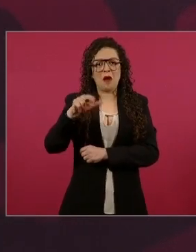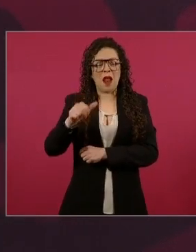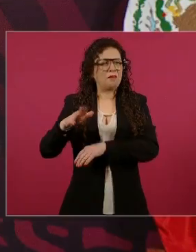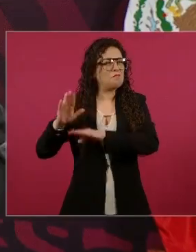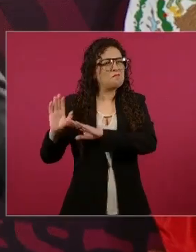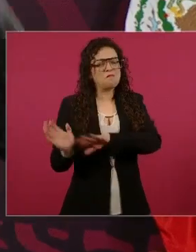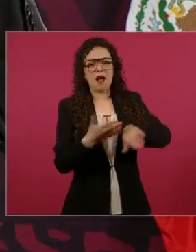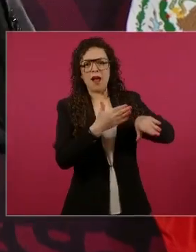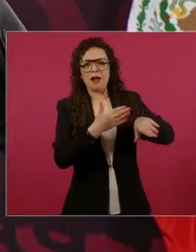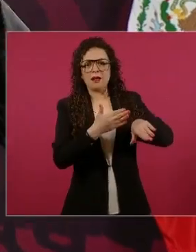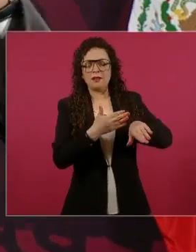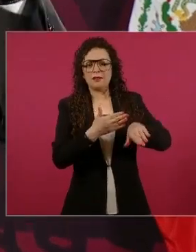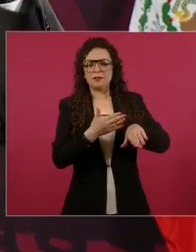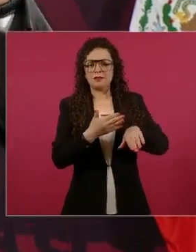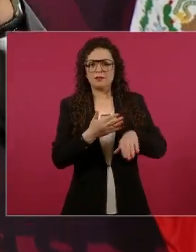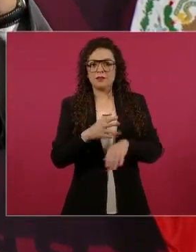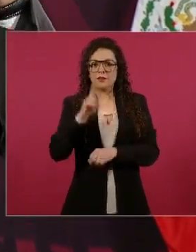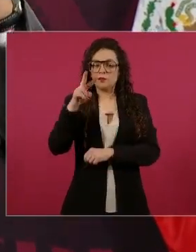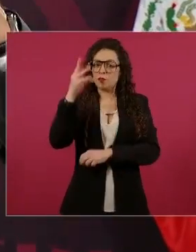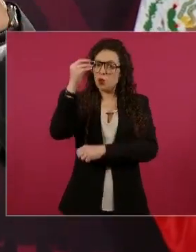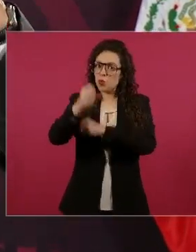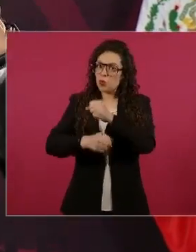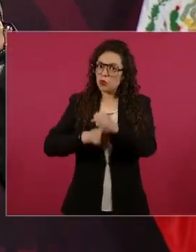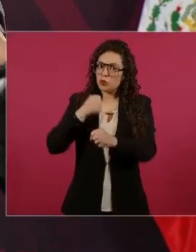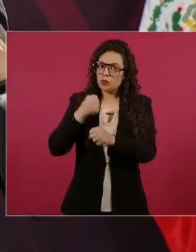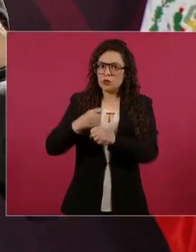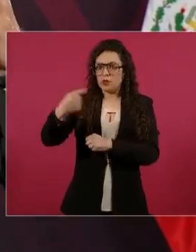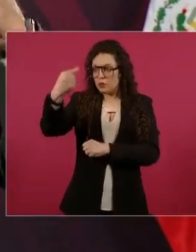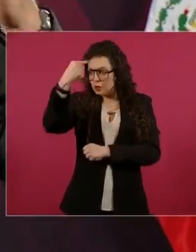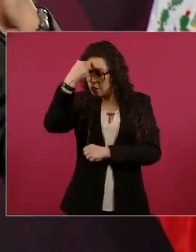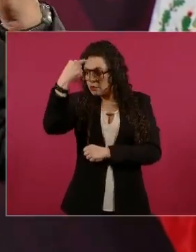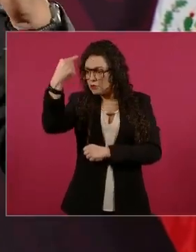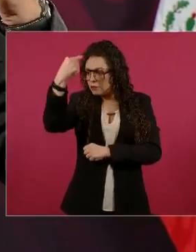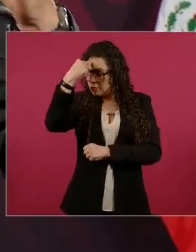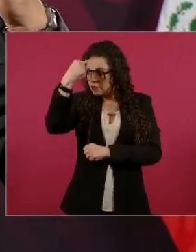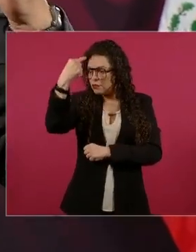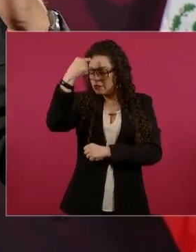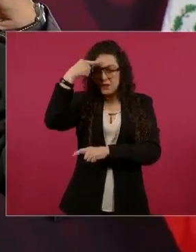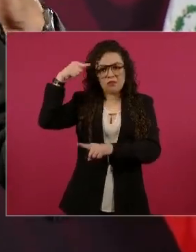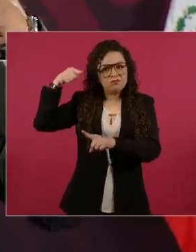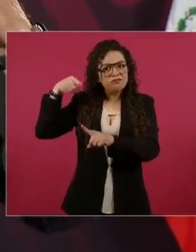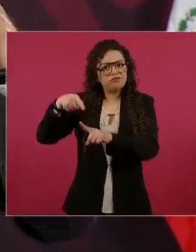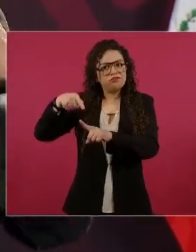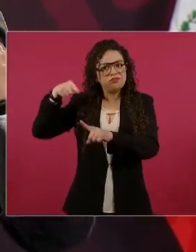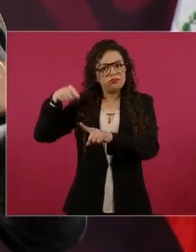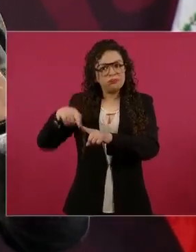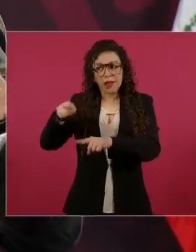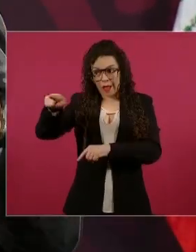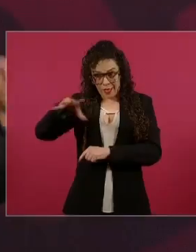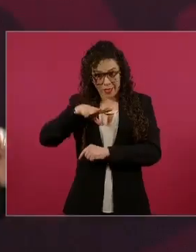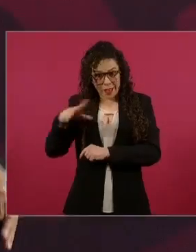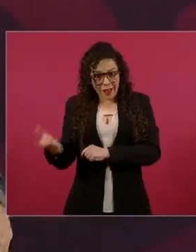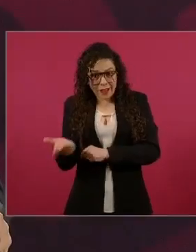Es que cómo insistieron y cuánto tienes, cuánto vales,